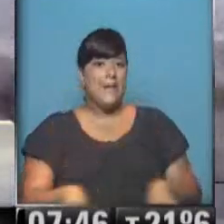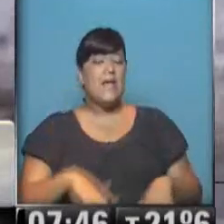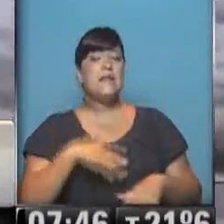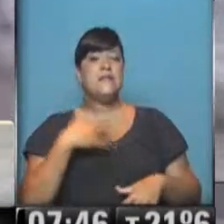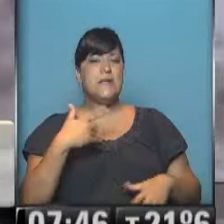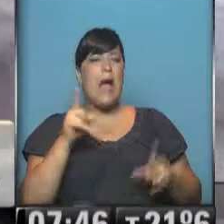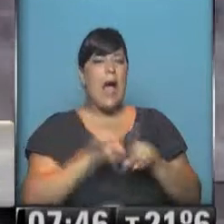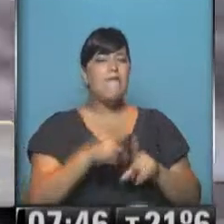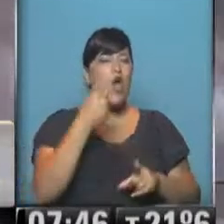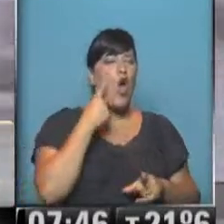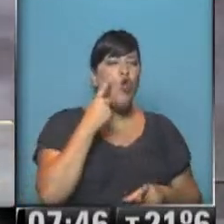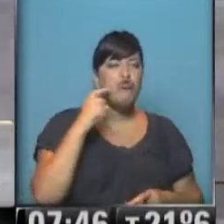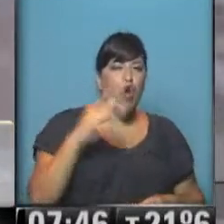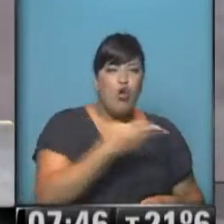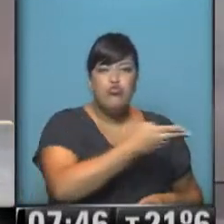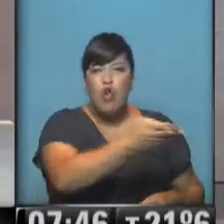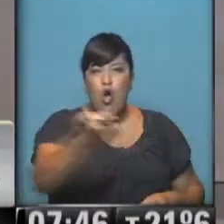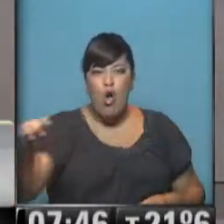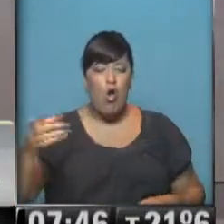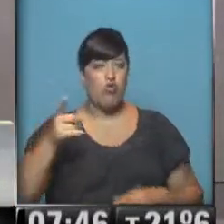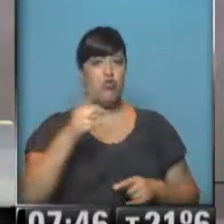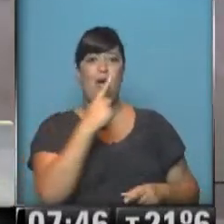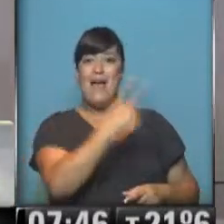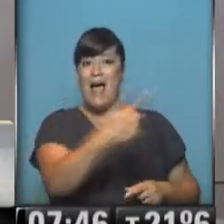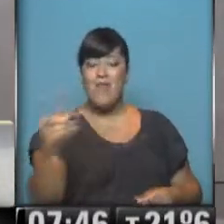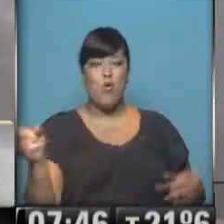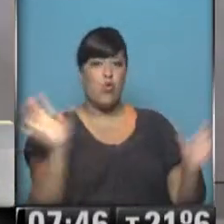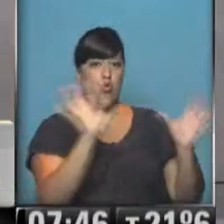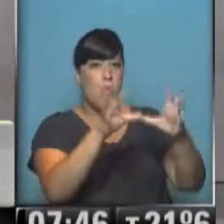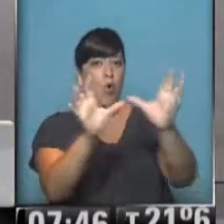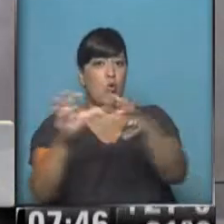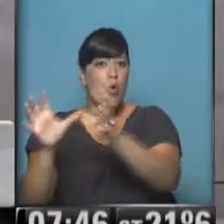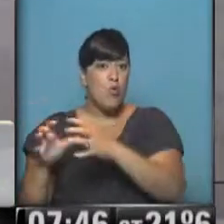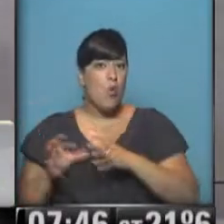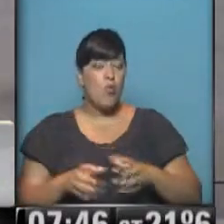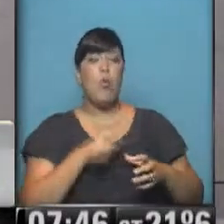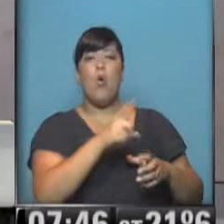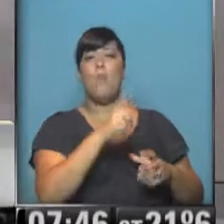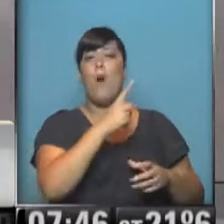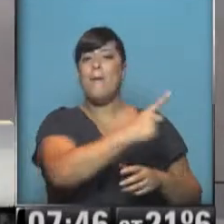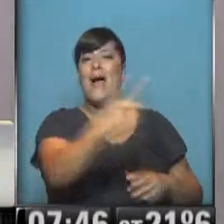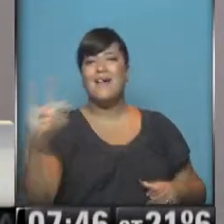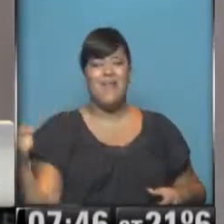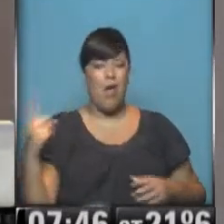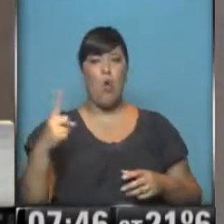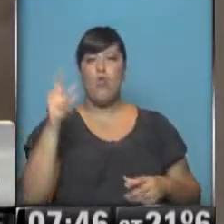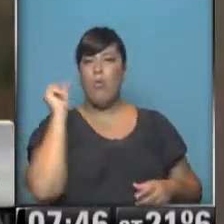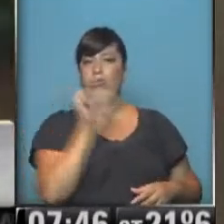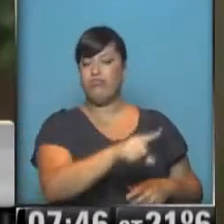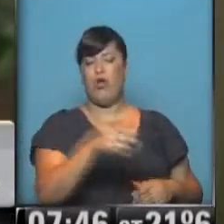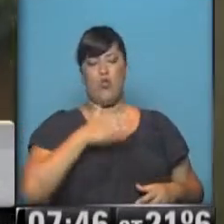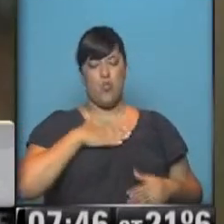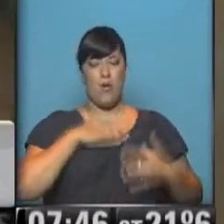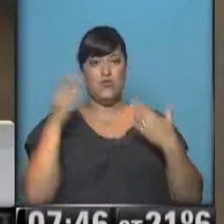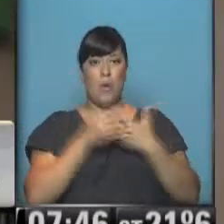relevamiento, cada grupo, como te dije al principio del comité de crisis, tiene una tarea específica, nuestro ministerio tiene la tarea de